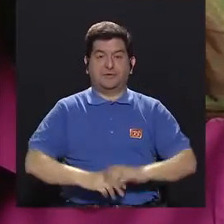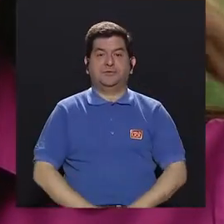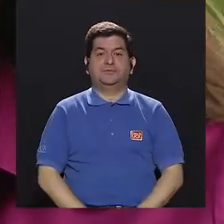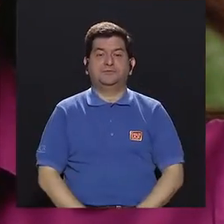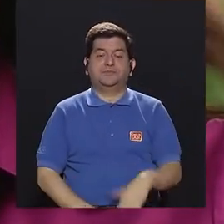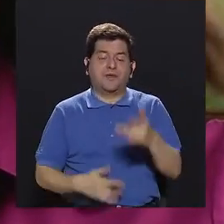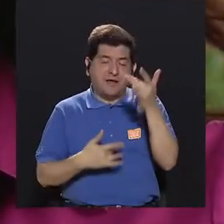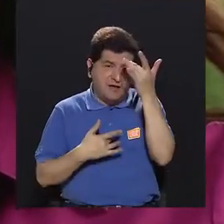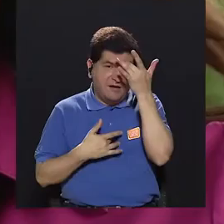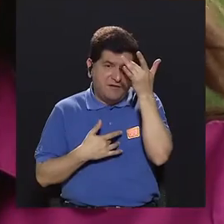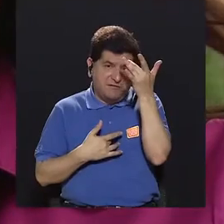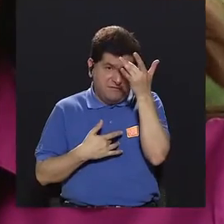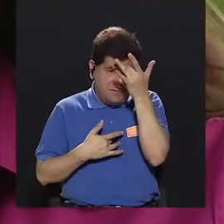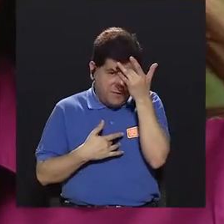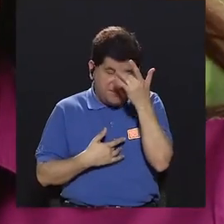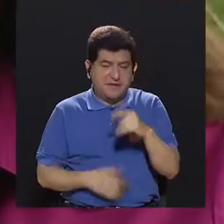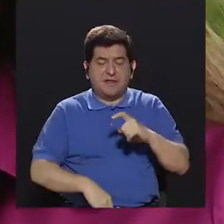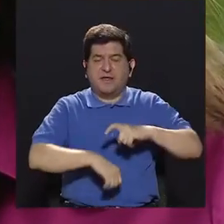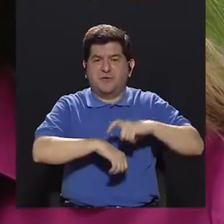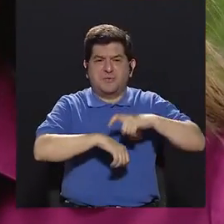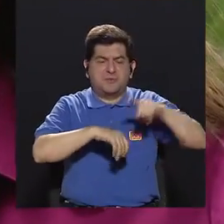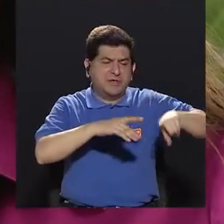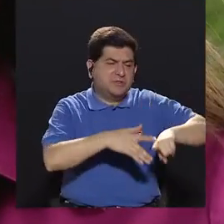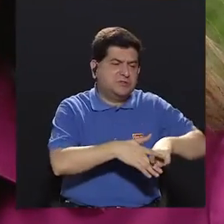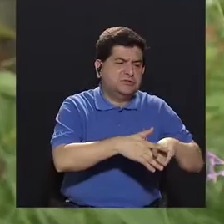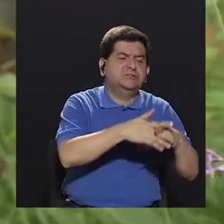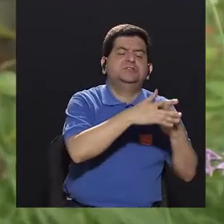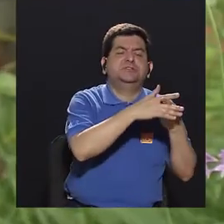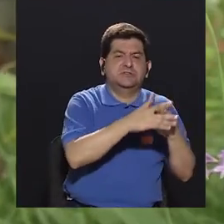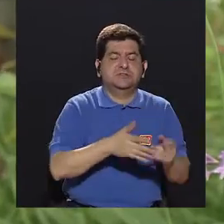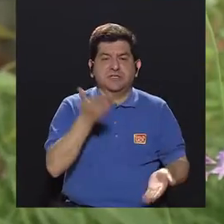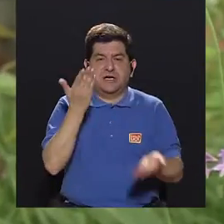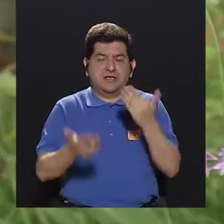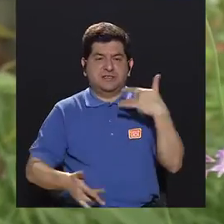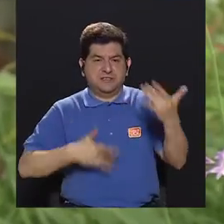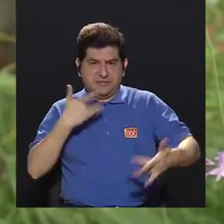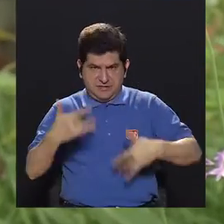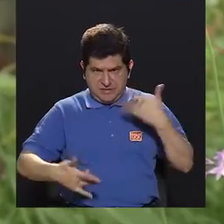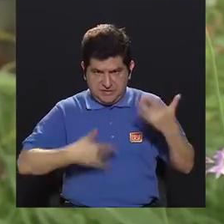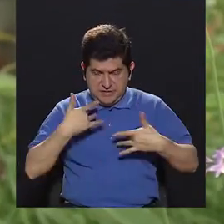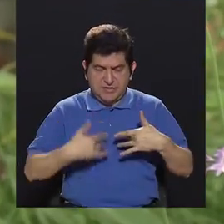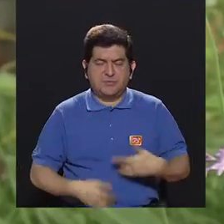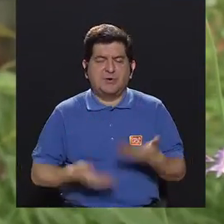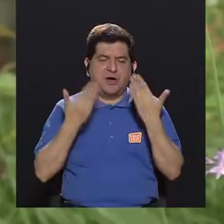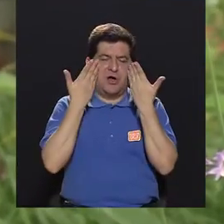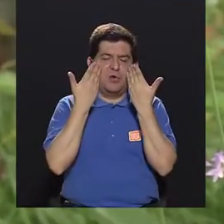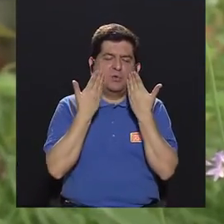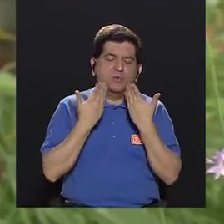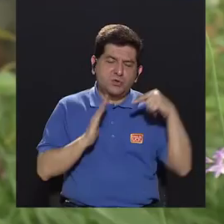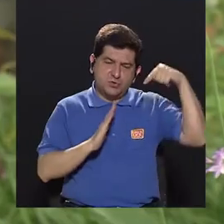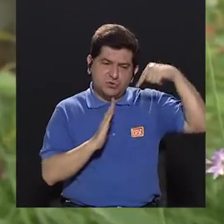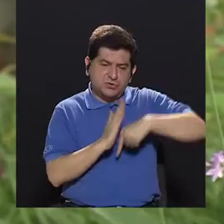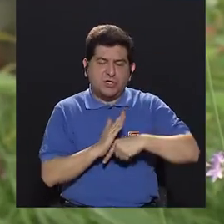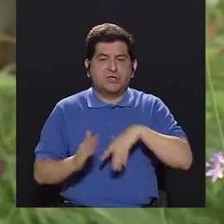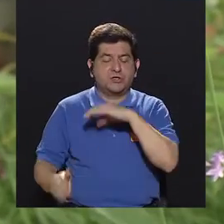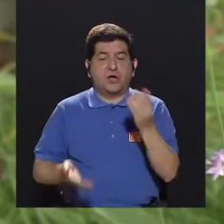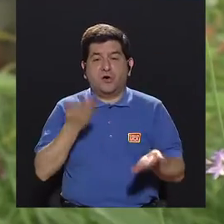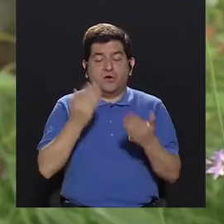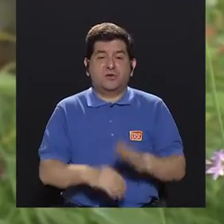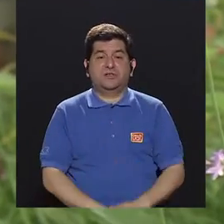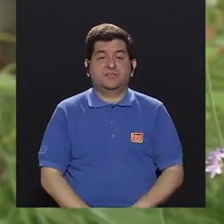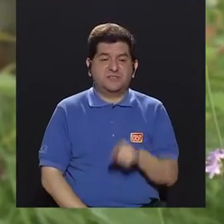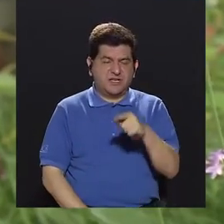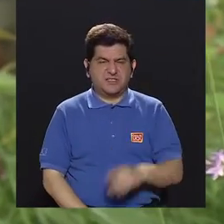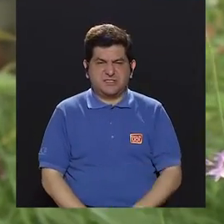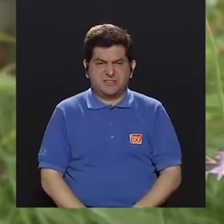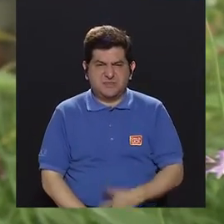las enfermedades que en un momento dado iniciaron como un síntoma por una tristeza profunda o por un resentimiento,